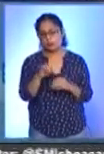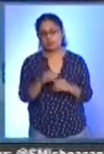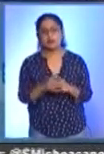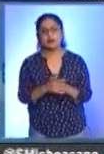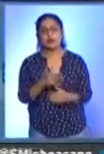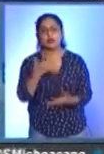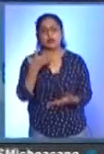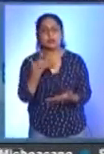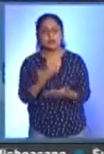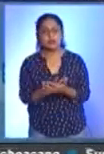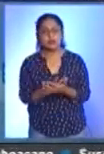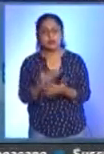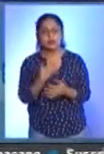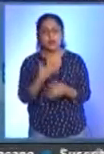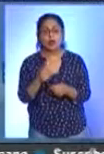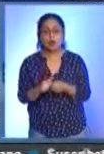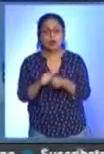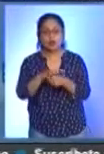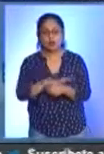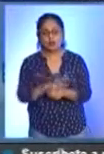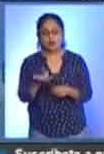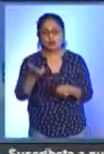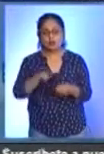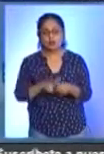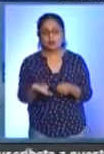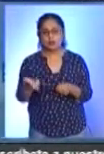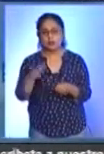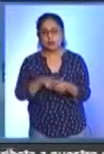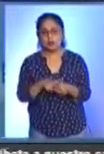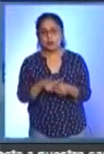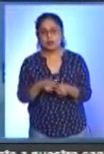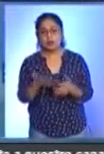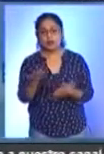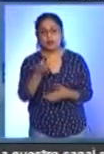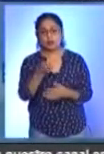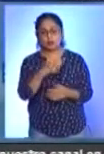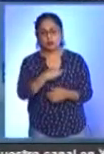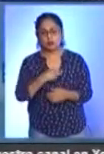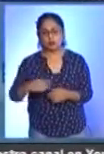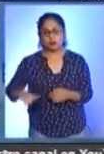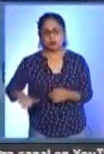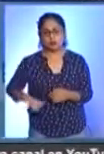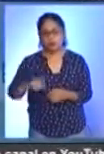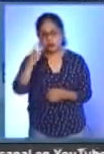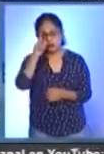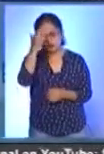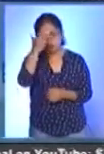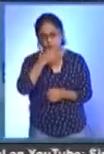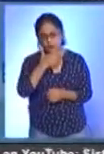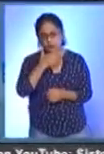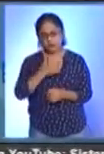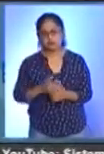descanso, áreas de COVID-19 de hospitales, esto en el municipio de Lázaro Cárdenas.